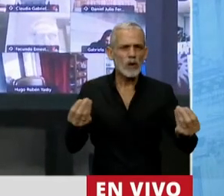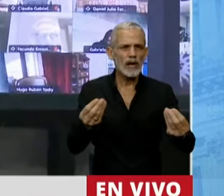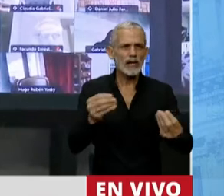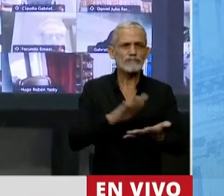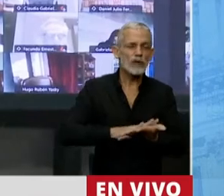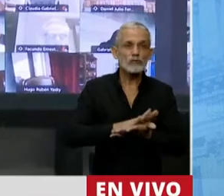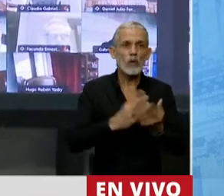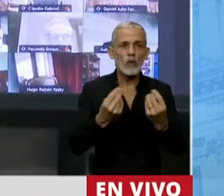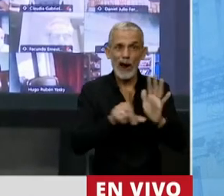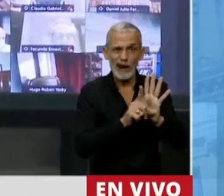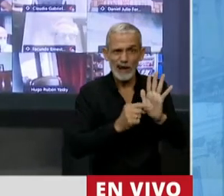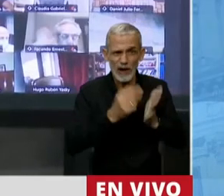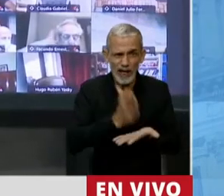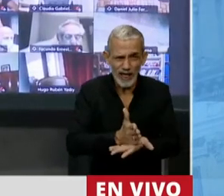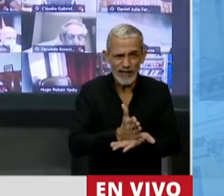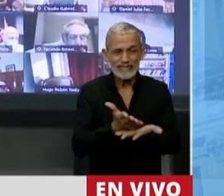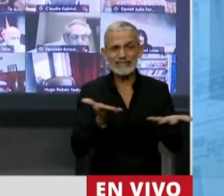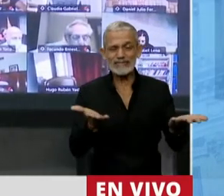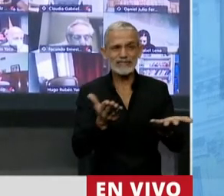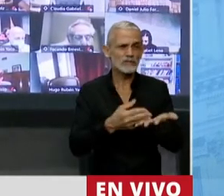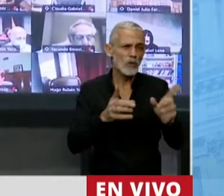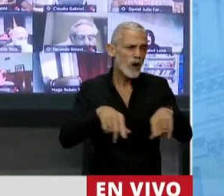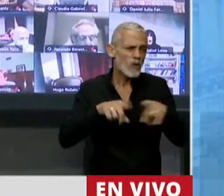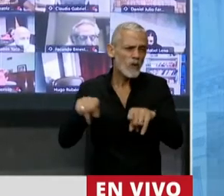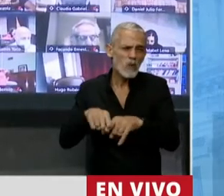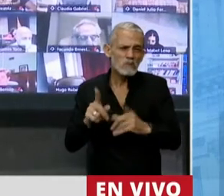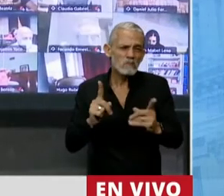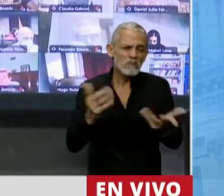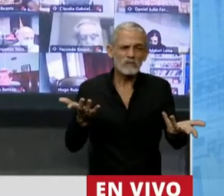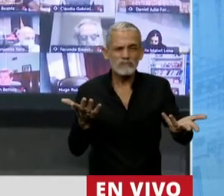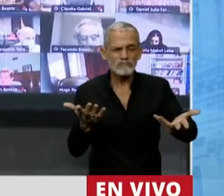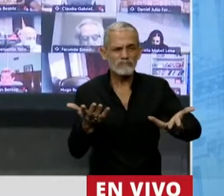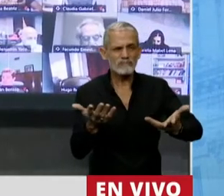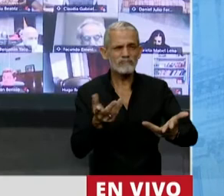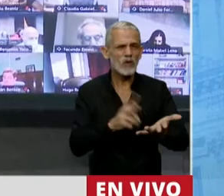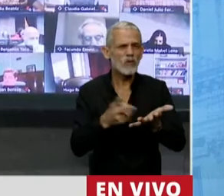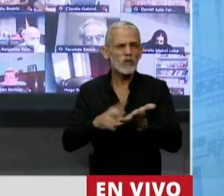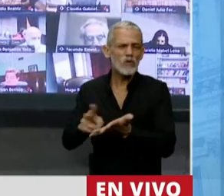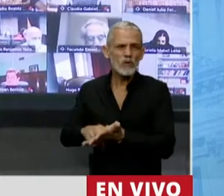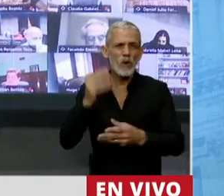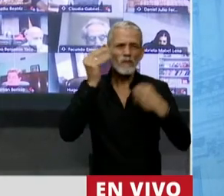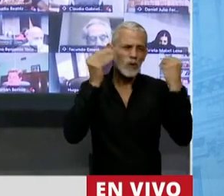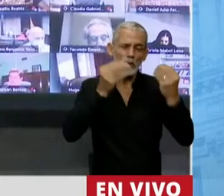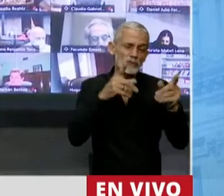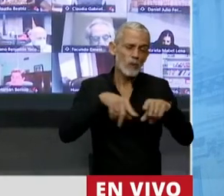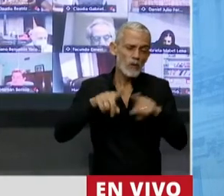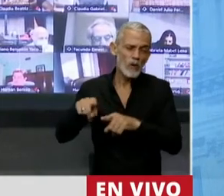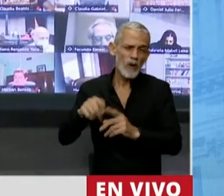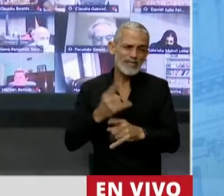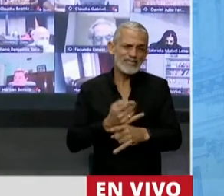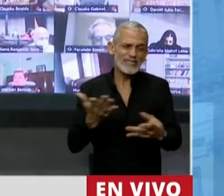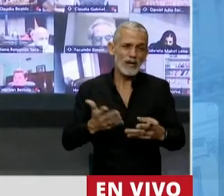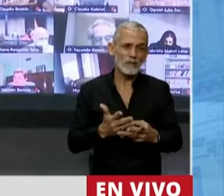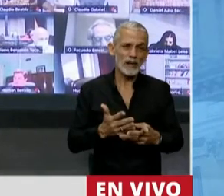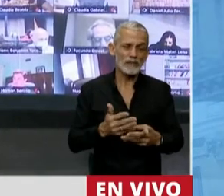resuelve por una legislación más dura, es recurrente estas preocupaciones. Si toda